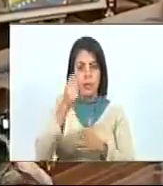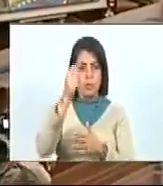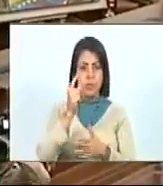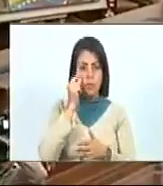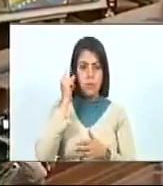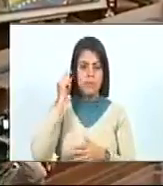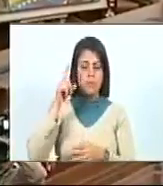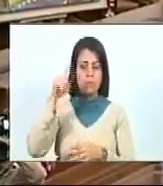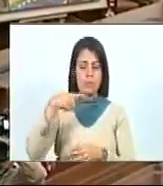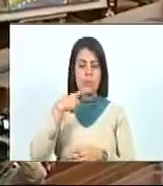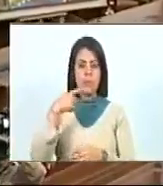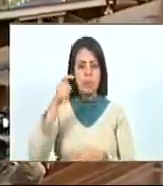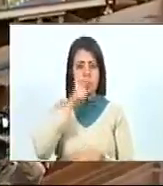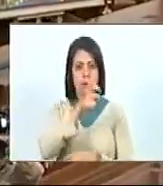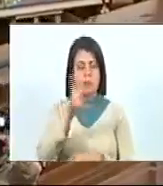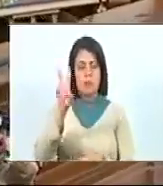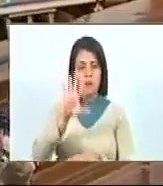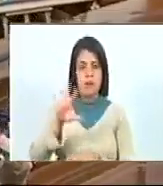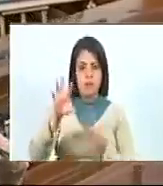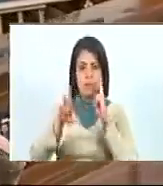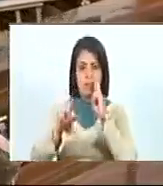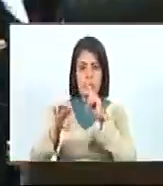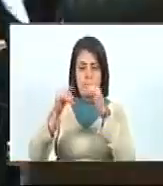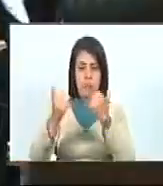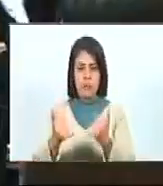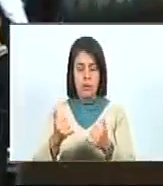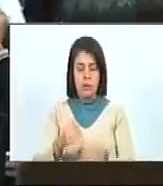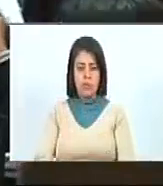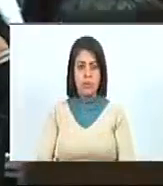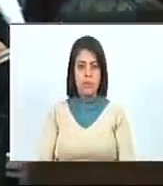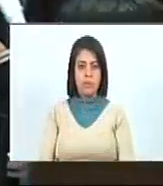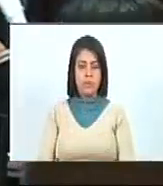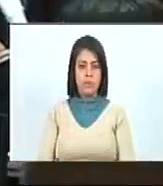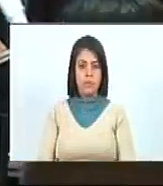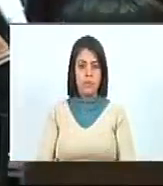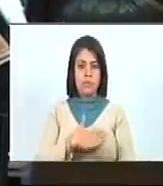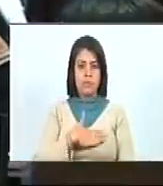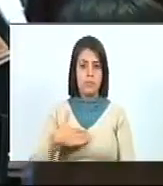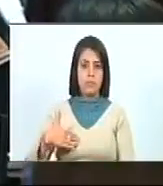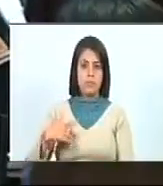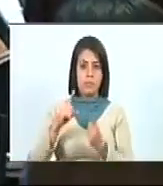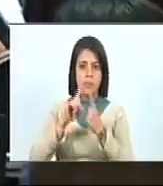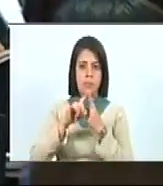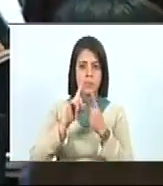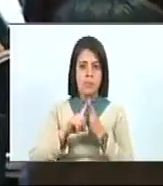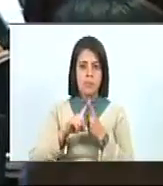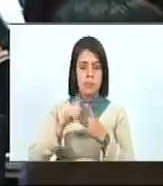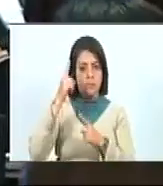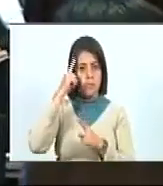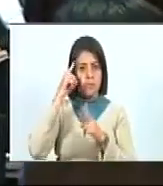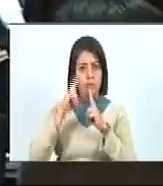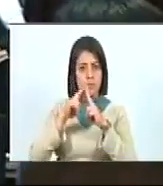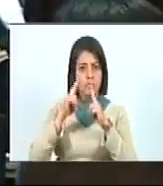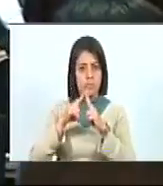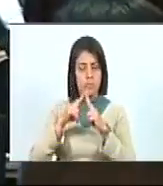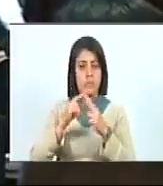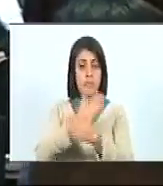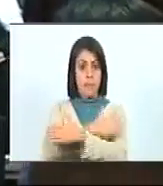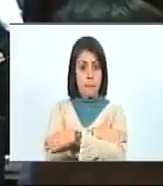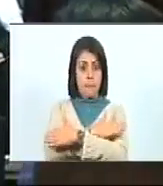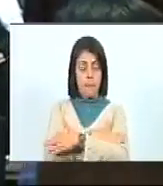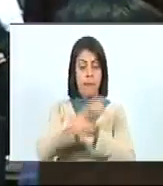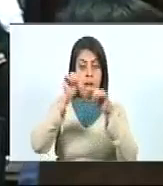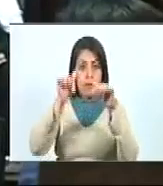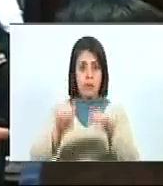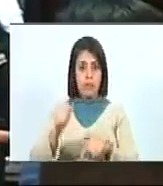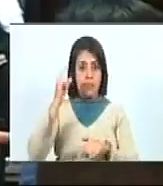diputadas, y por supuesto al pueblo venezolano que nos está observando el día de hoy. Bueno, quería en primer lugar reconocer y felicitar que el día